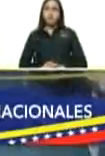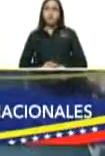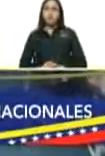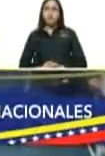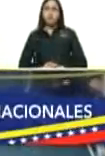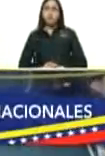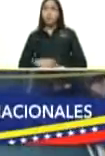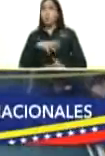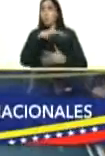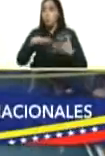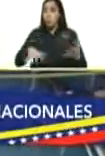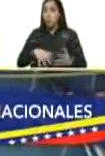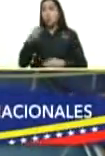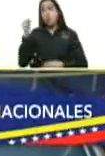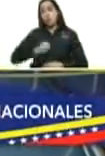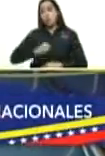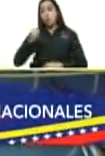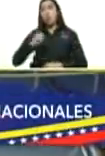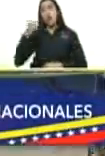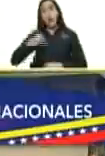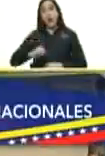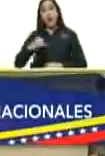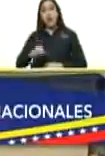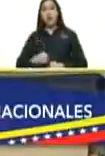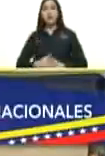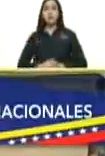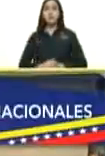problemas claro que sí seguiremos enfrentando